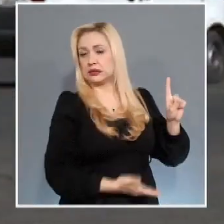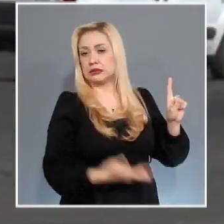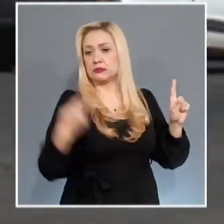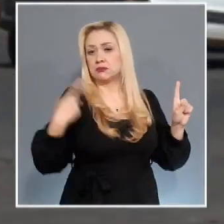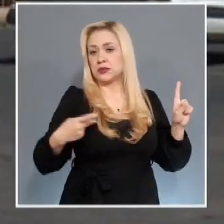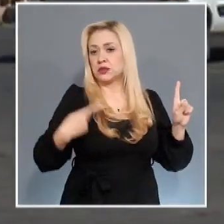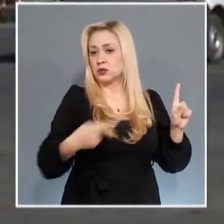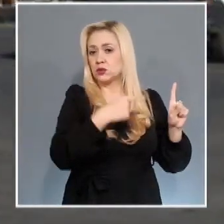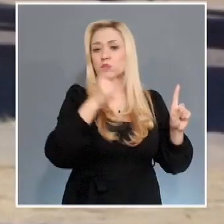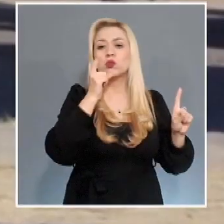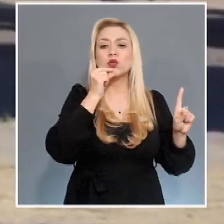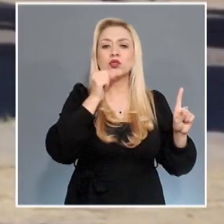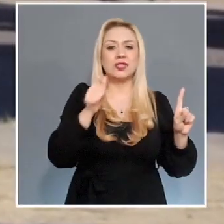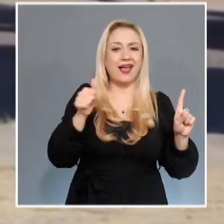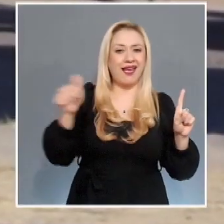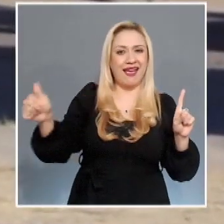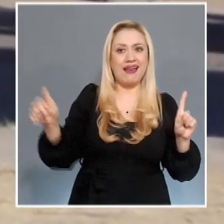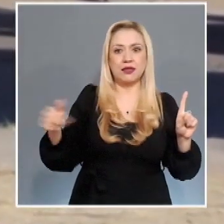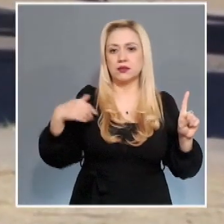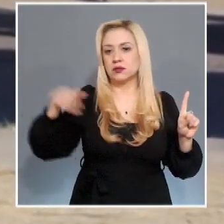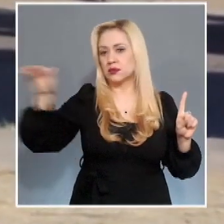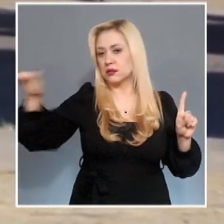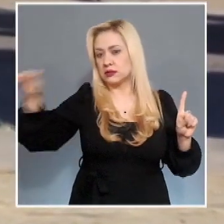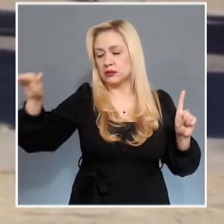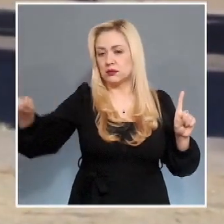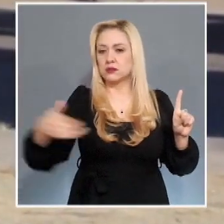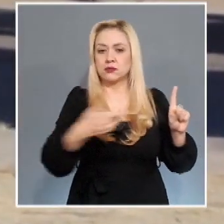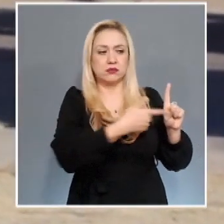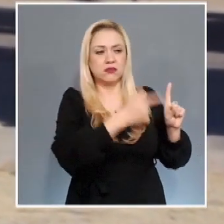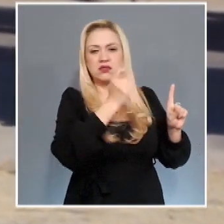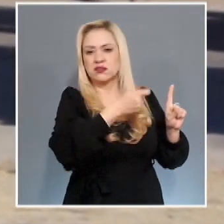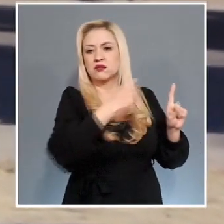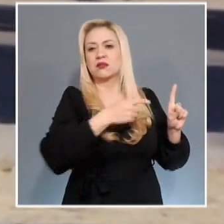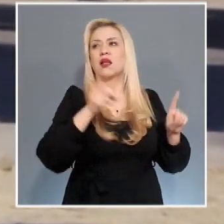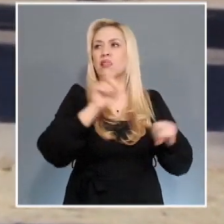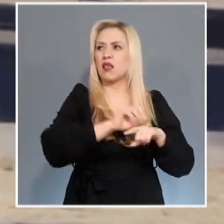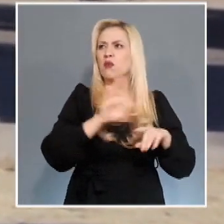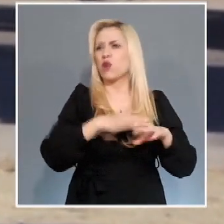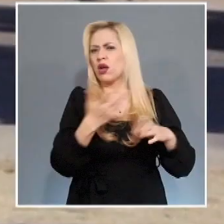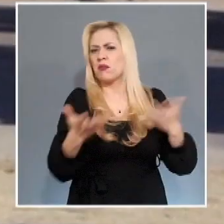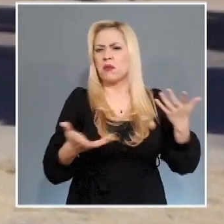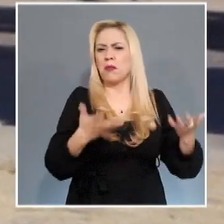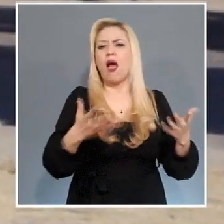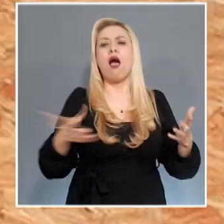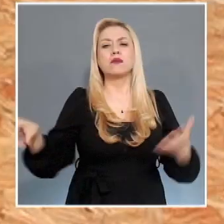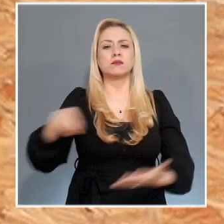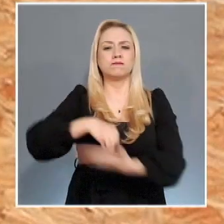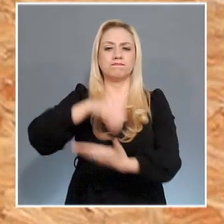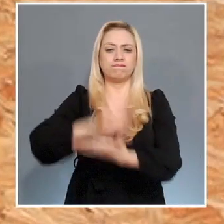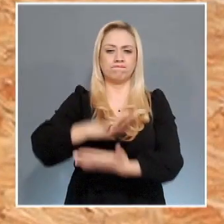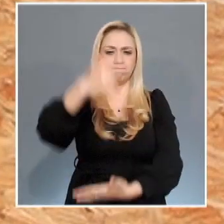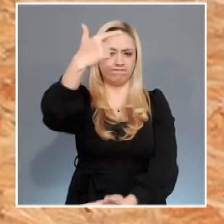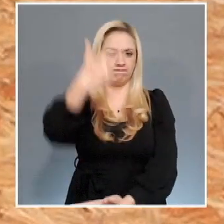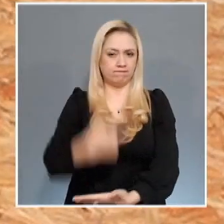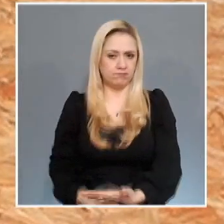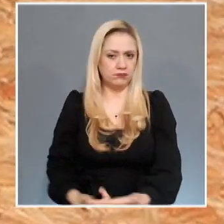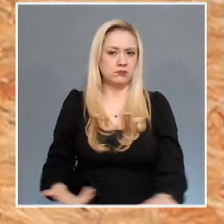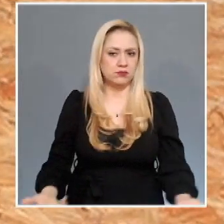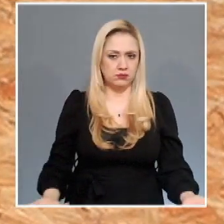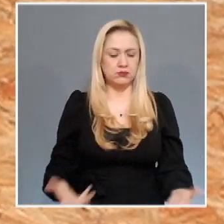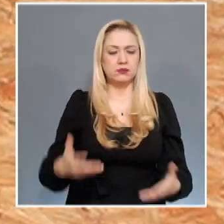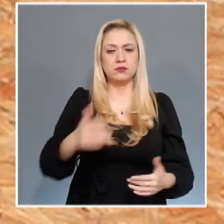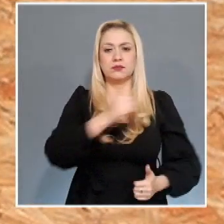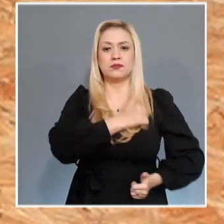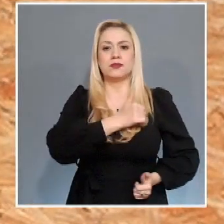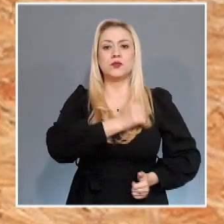competente, brindando la información necesaria para que ésta genere el registro correspondiente. El artículo quinto